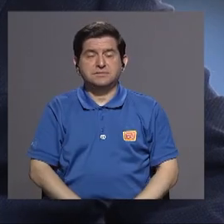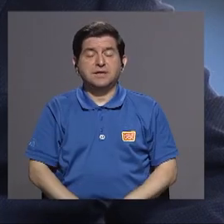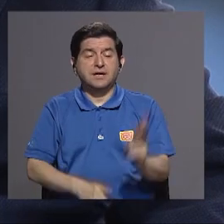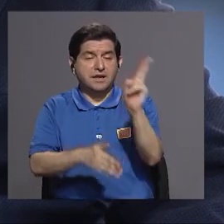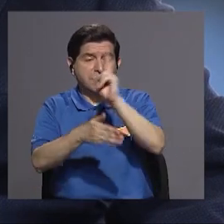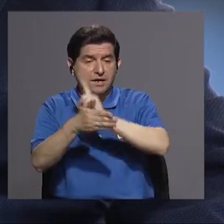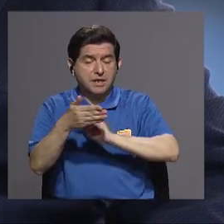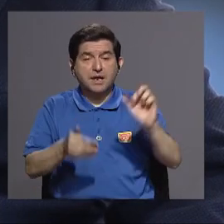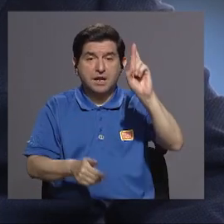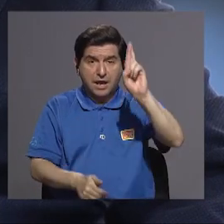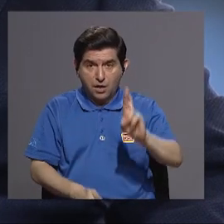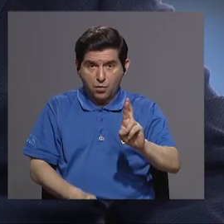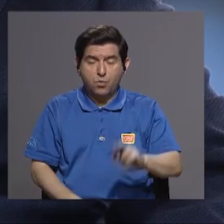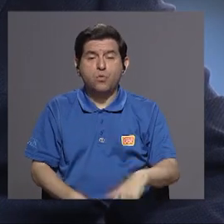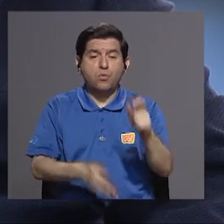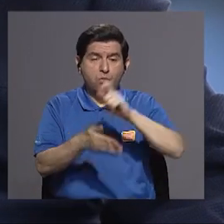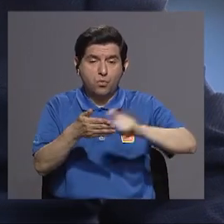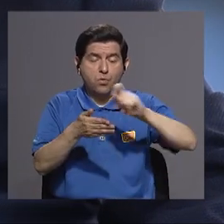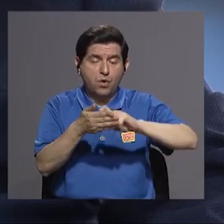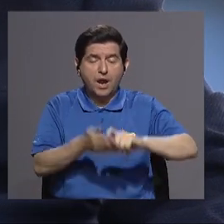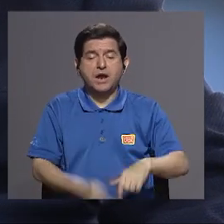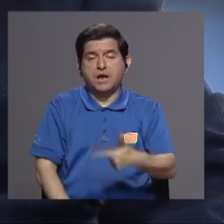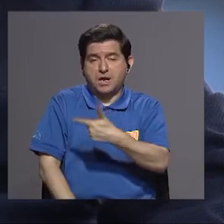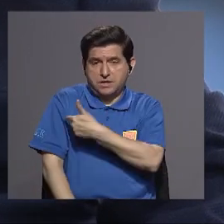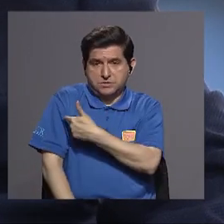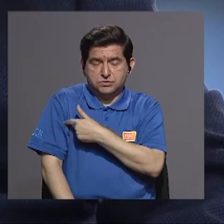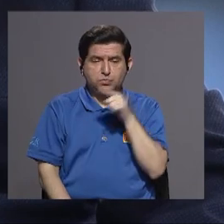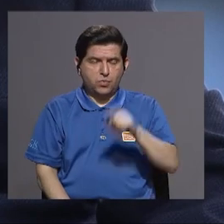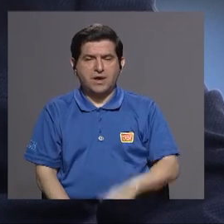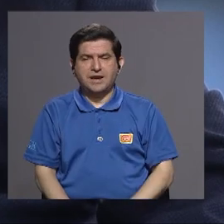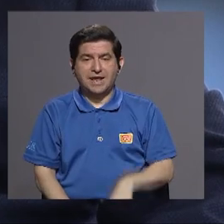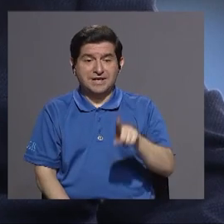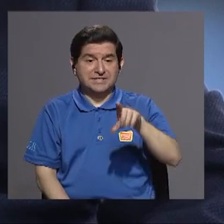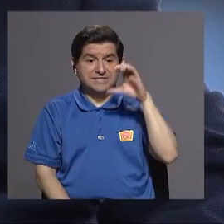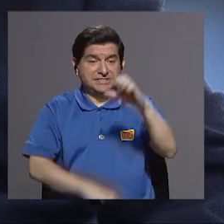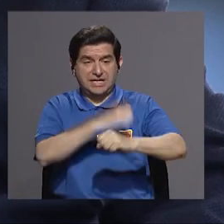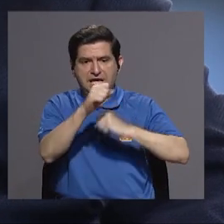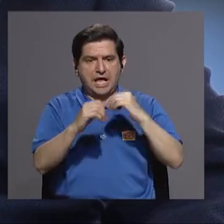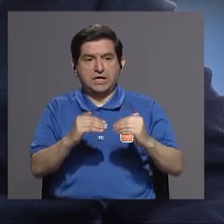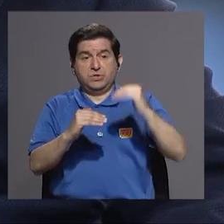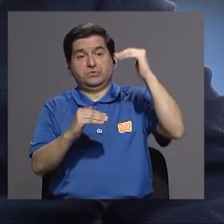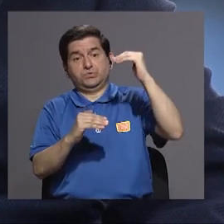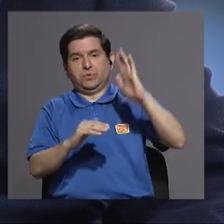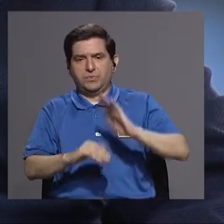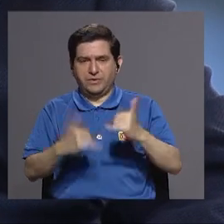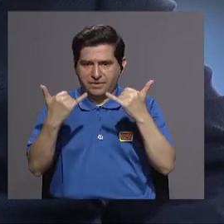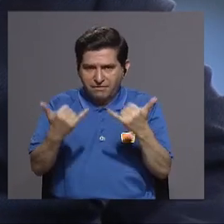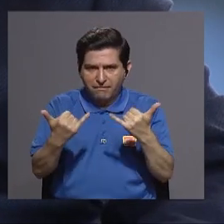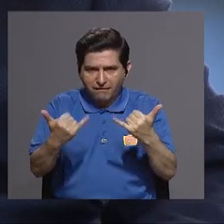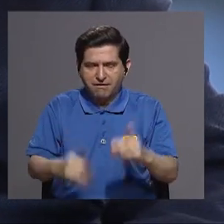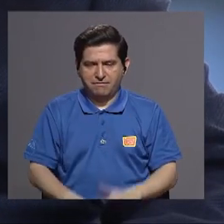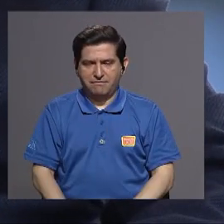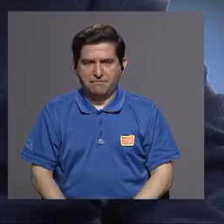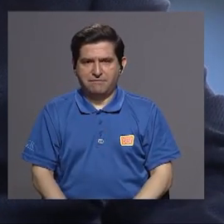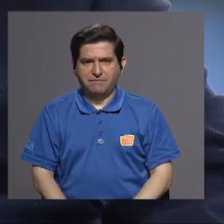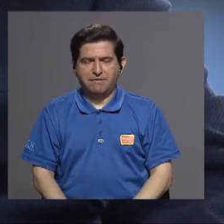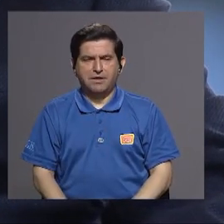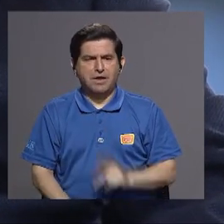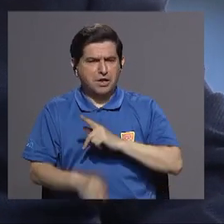universidad de costa rica con la escuela de enfermería que es una escuela centenaria más centenaria y tiene